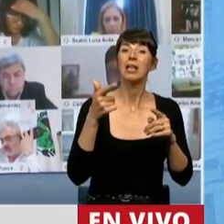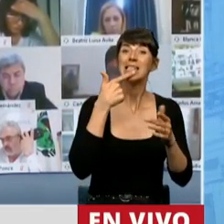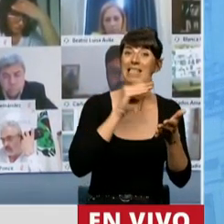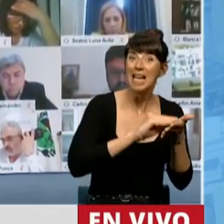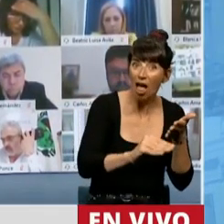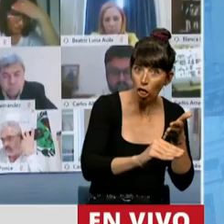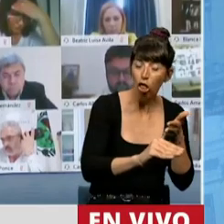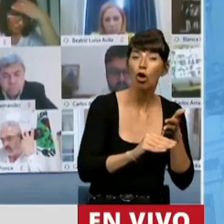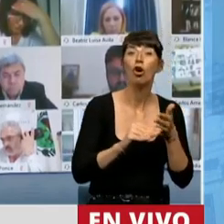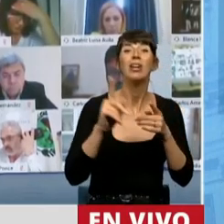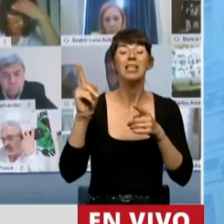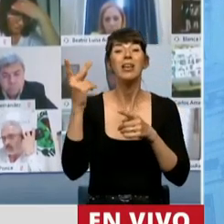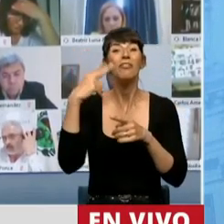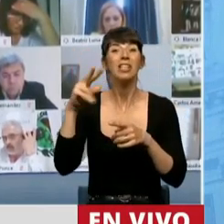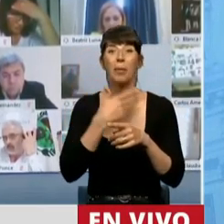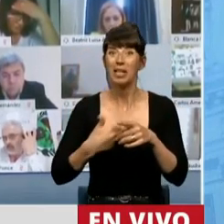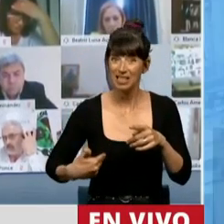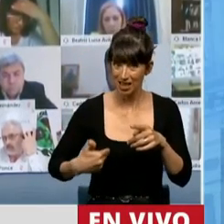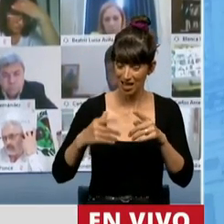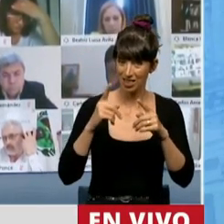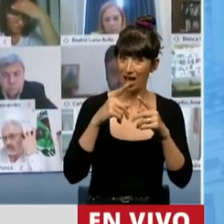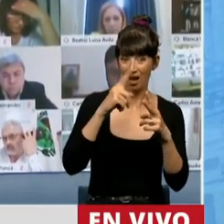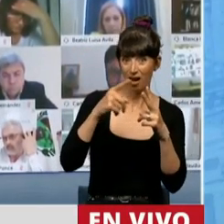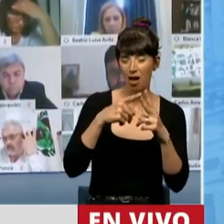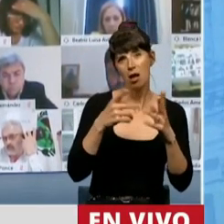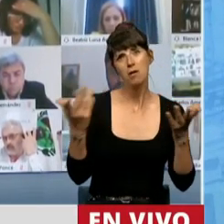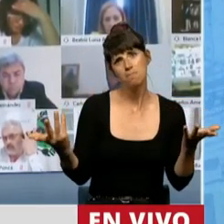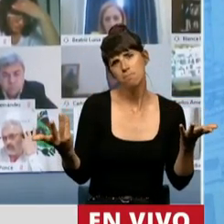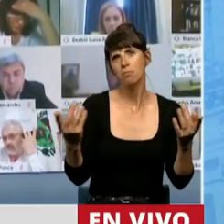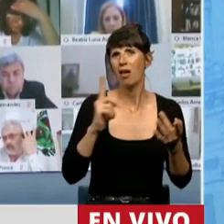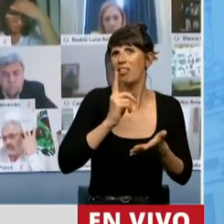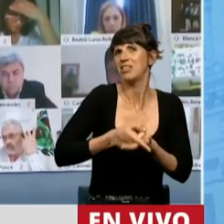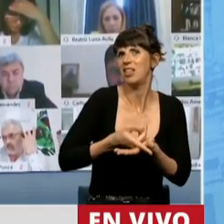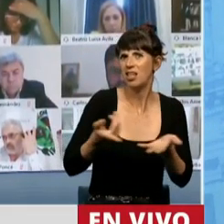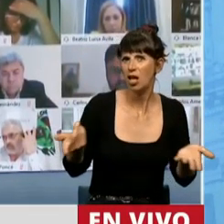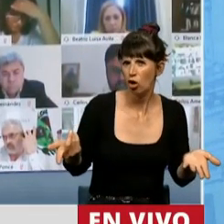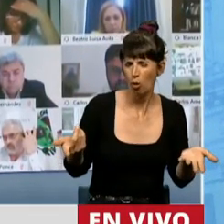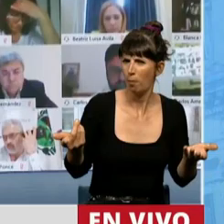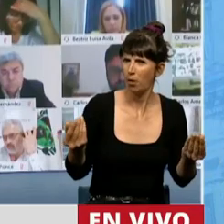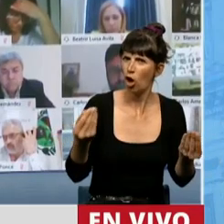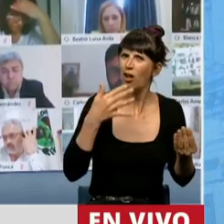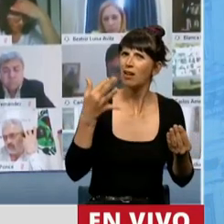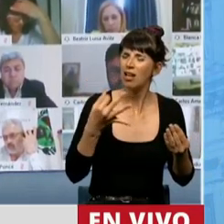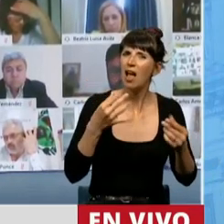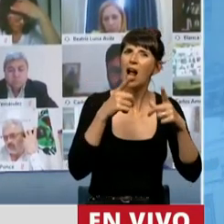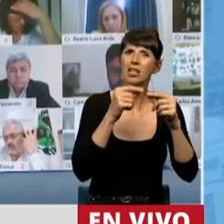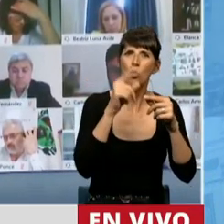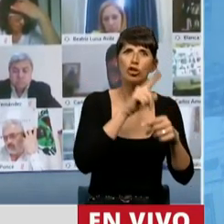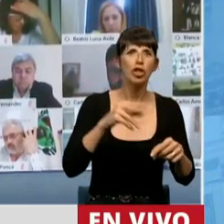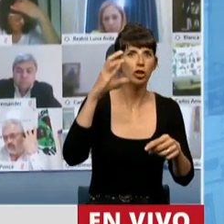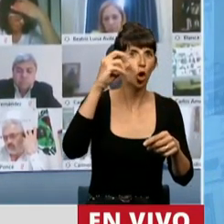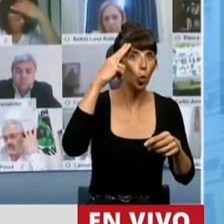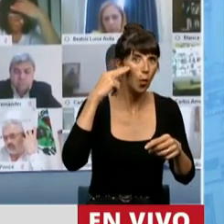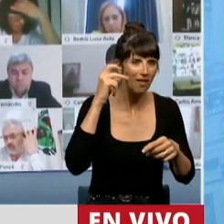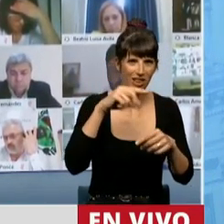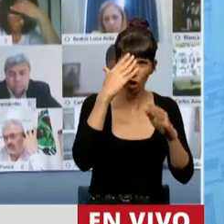anularon arrogándose facultades jurisdiccionales, cosa que le prohíbe el artículo 109 de la Constitución Nacional,